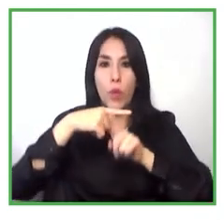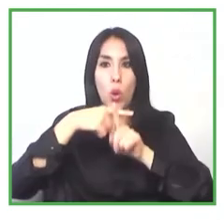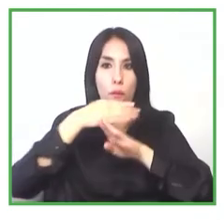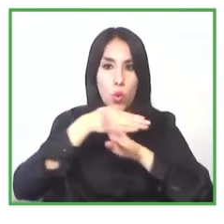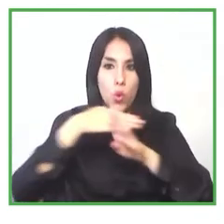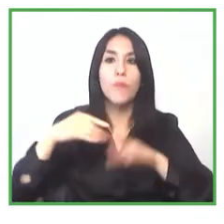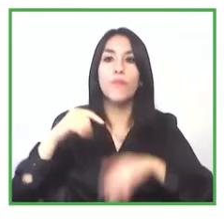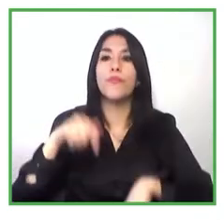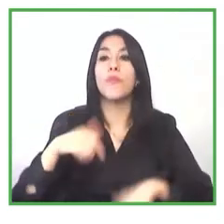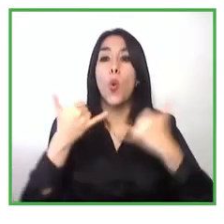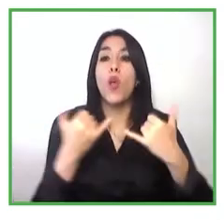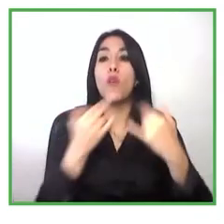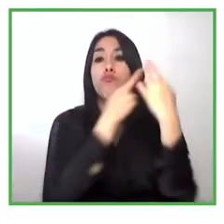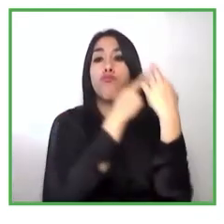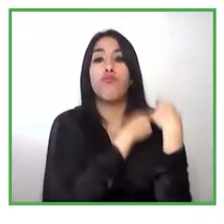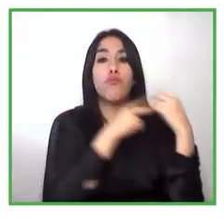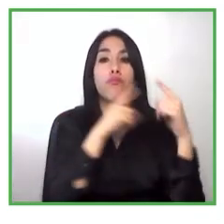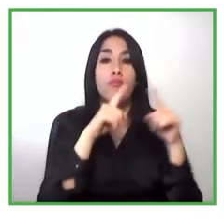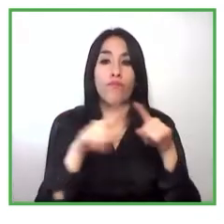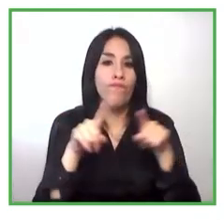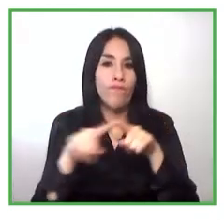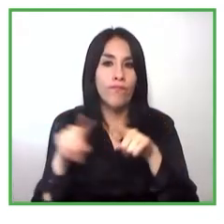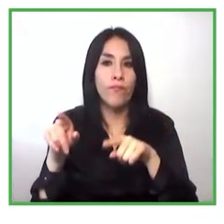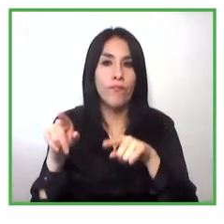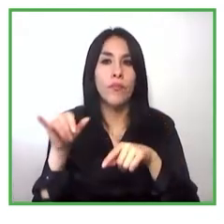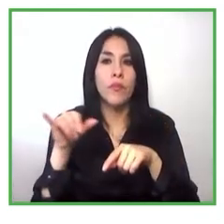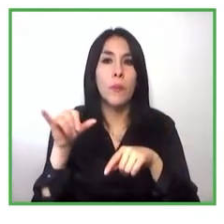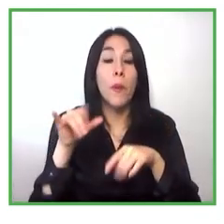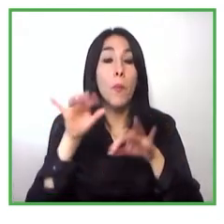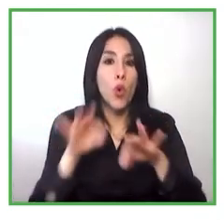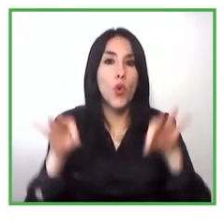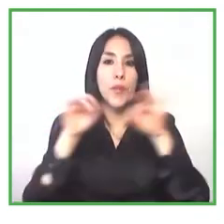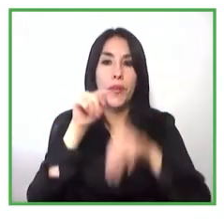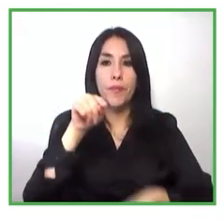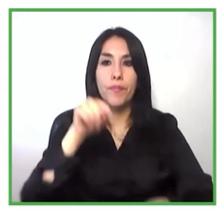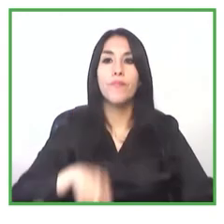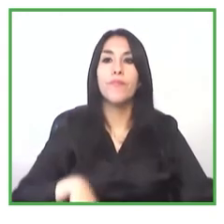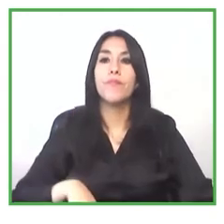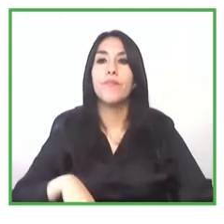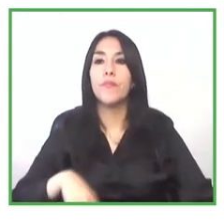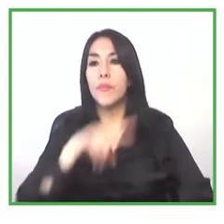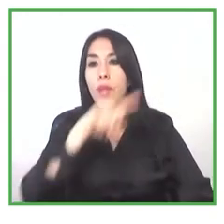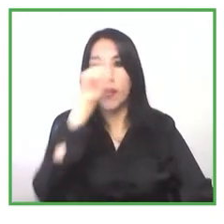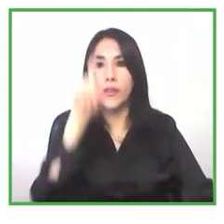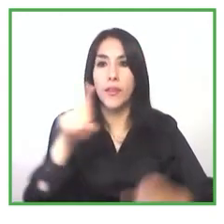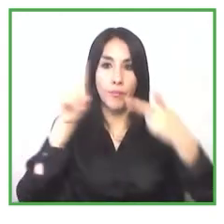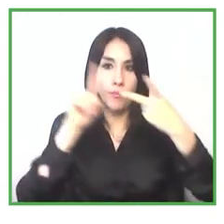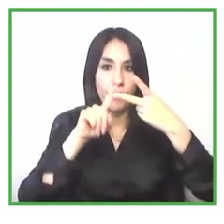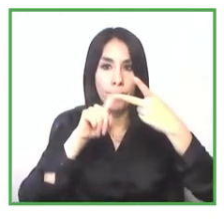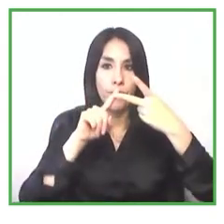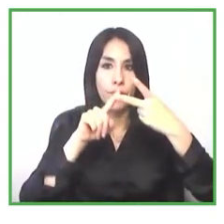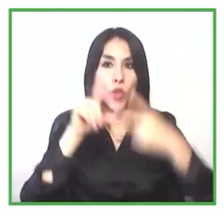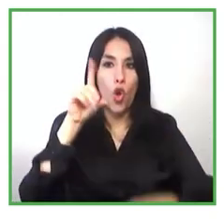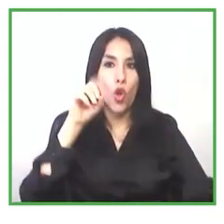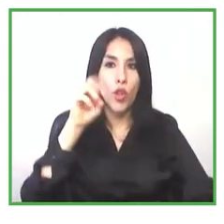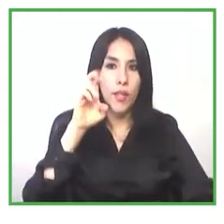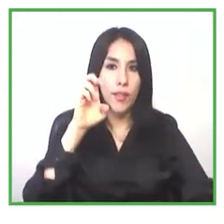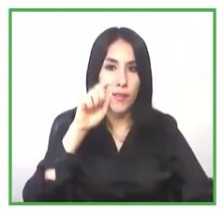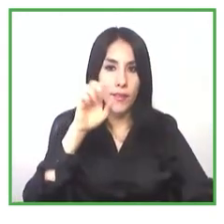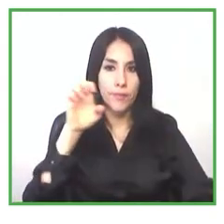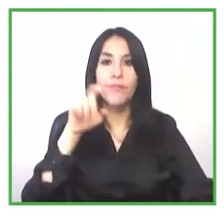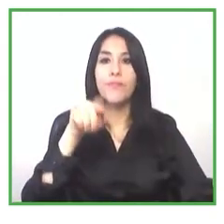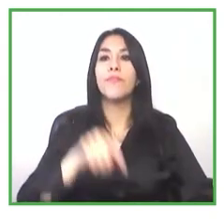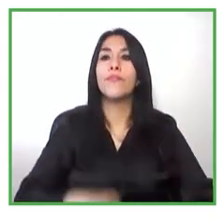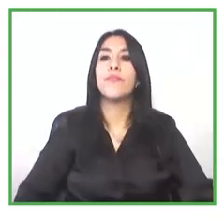paso una siguiente pregunta y lo conecto con la anterior Sol Cire porque estamos en un en un contexto donde COVID